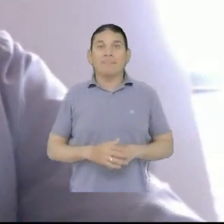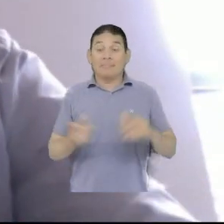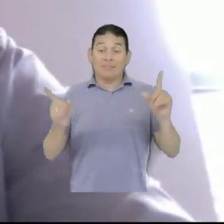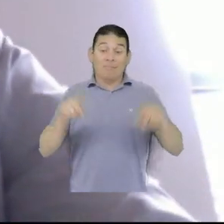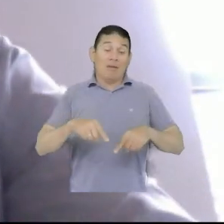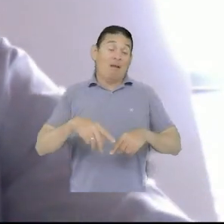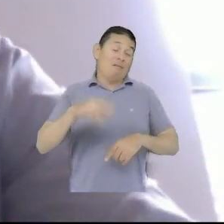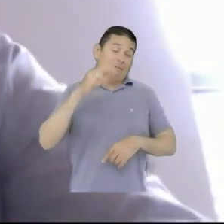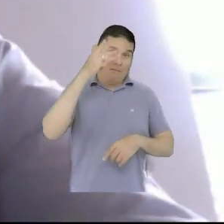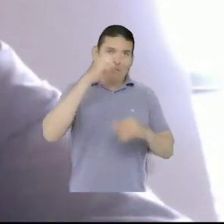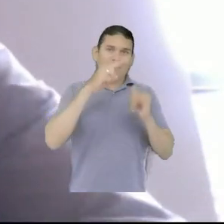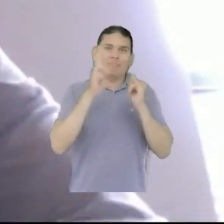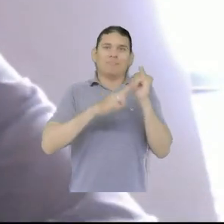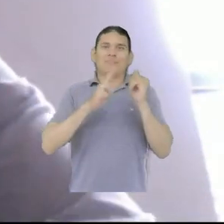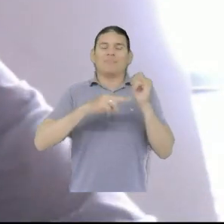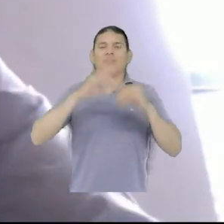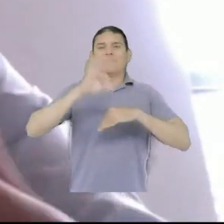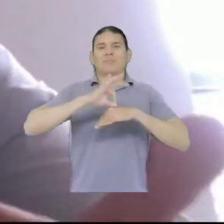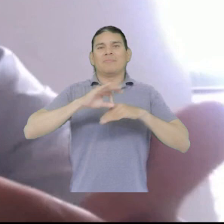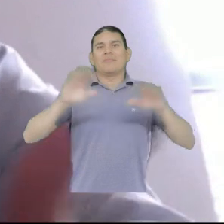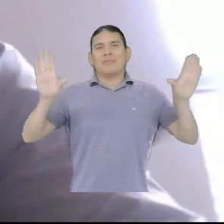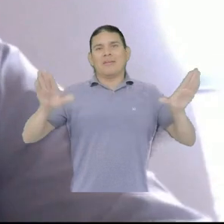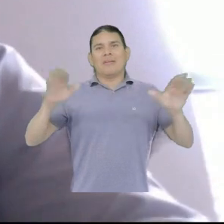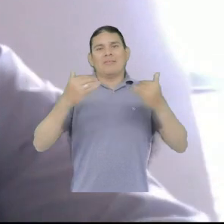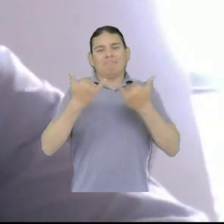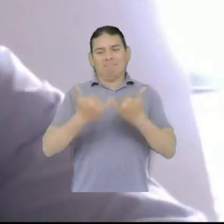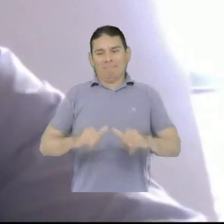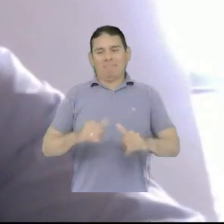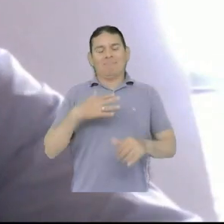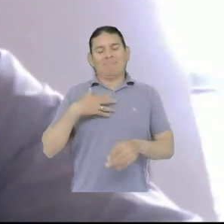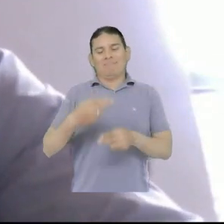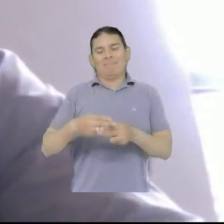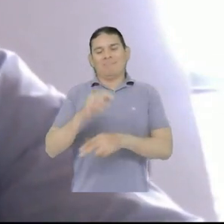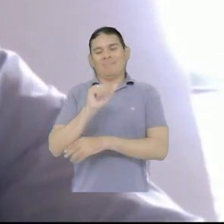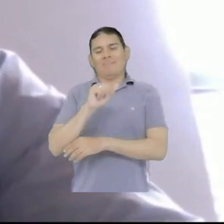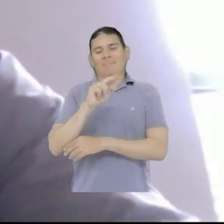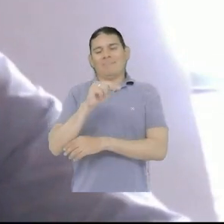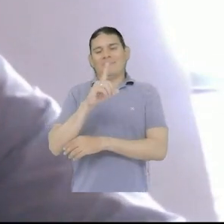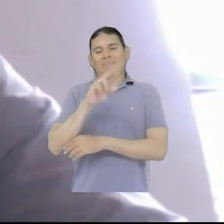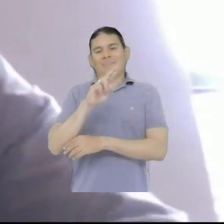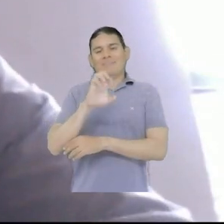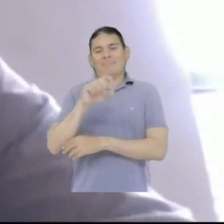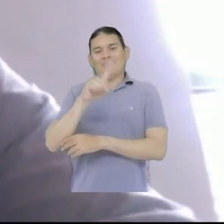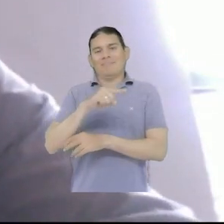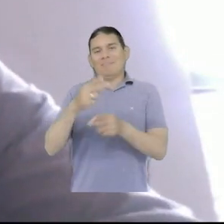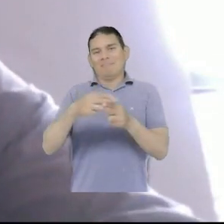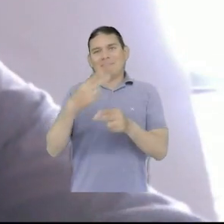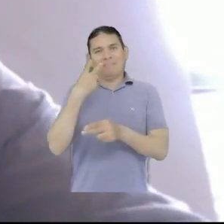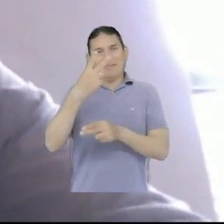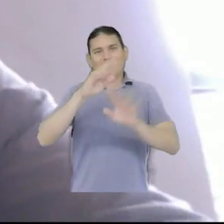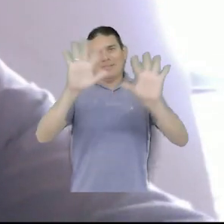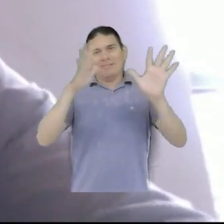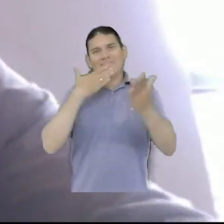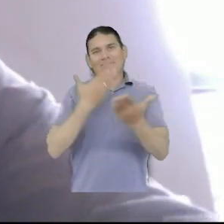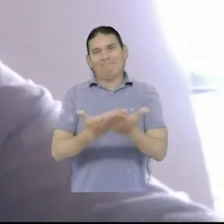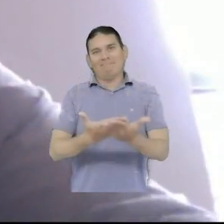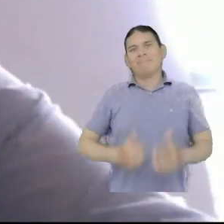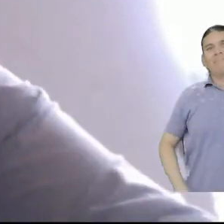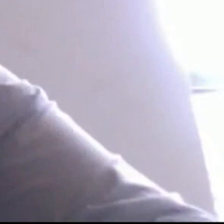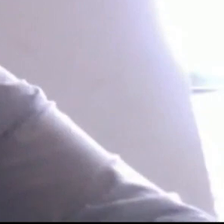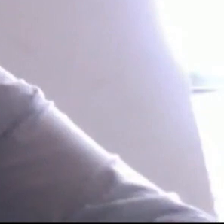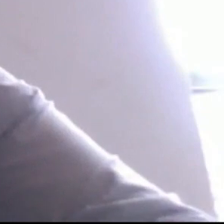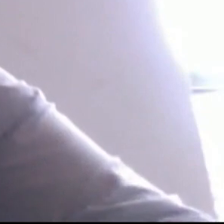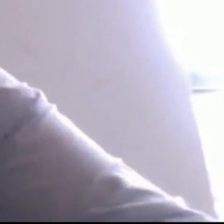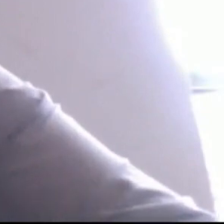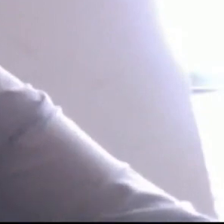contenido y por supuesto en el canal de YouTube de la Fundación Arcángeles eso fue todo por hoy mi nombre es Andrés Gutiérrez nos vemos pronto y